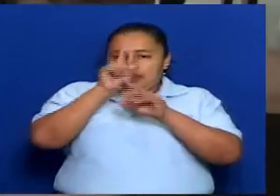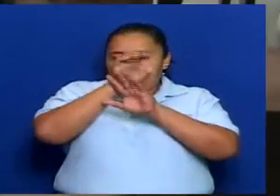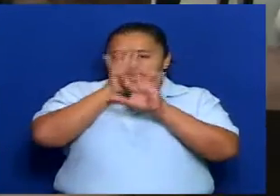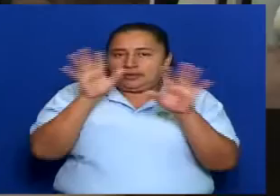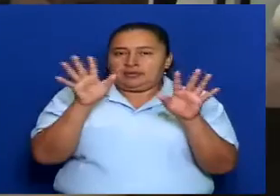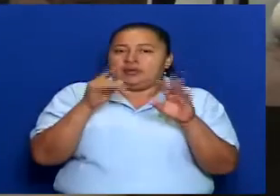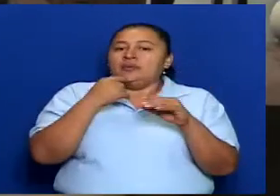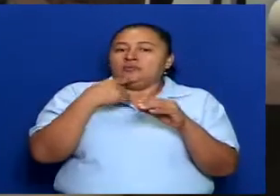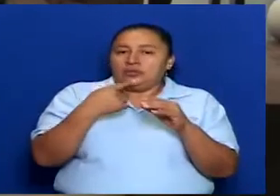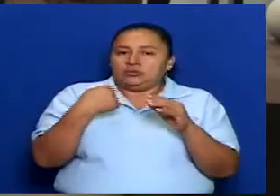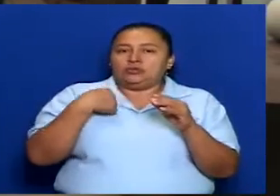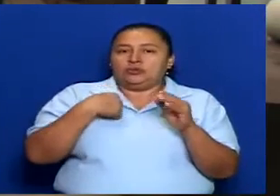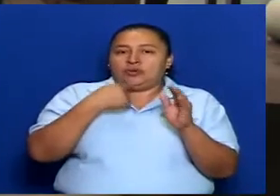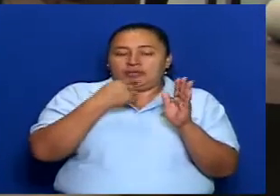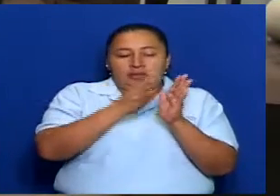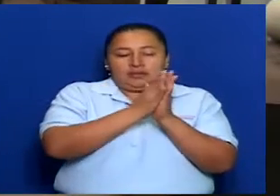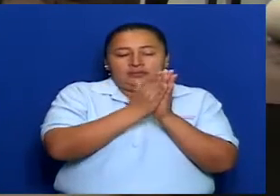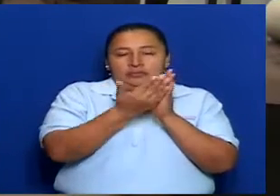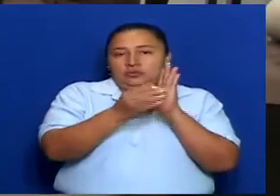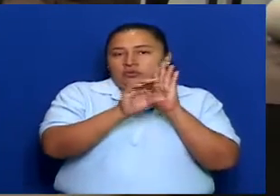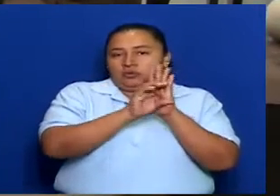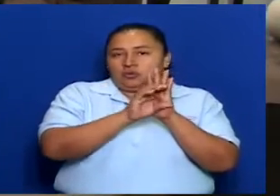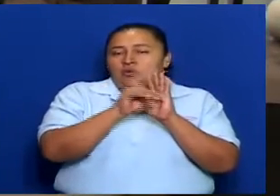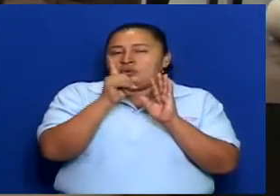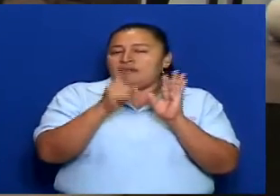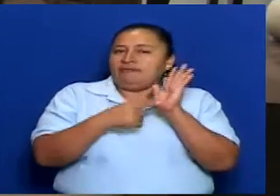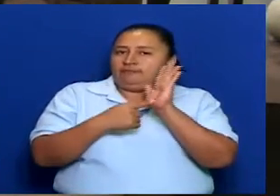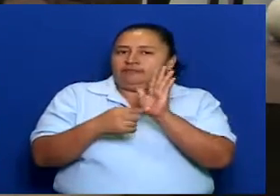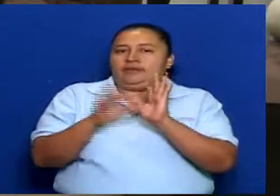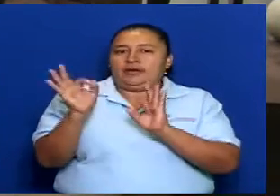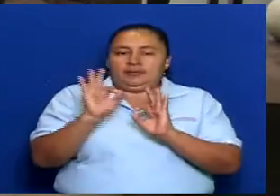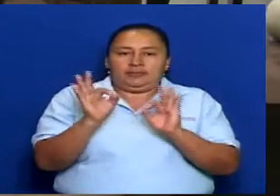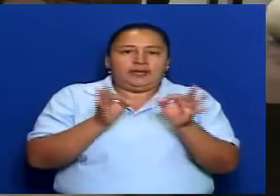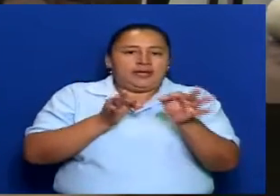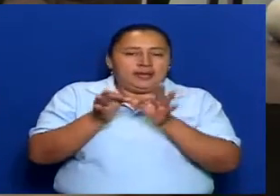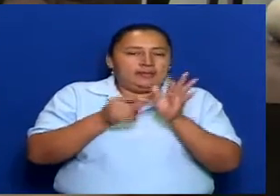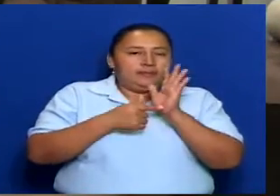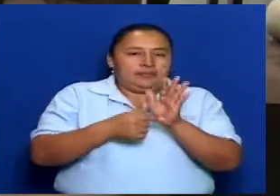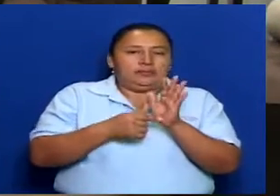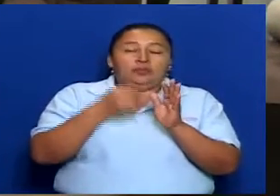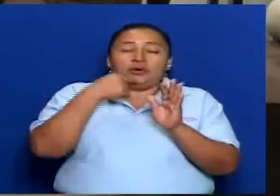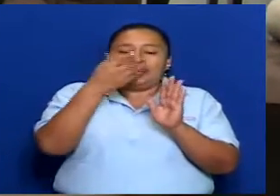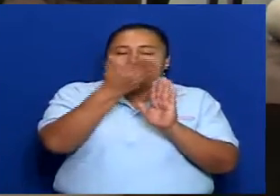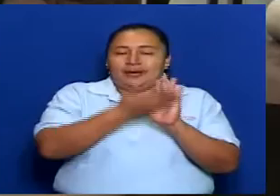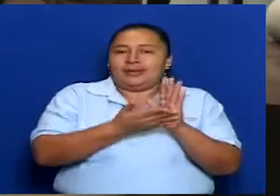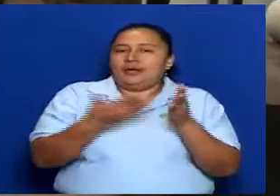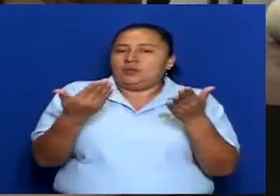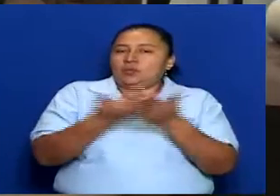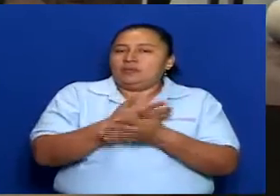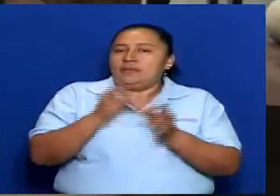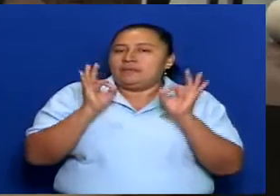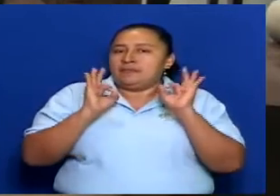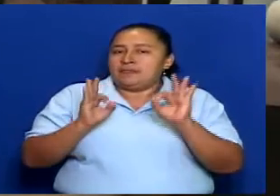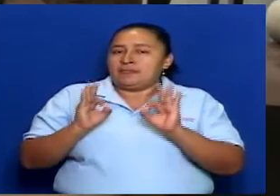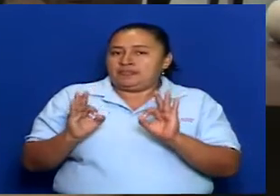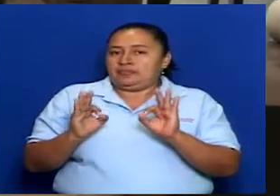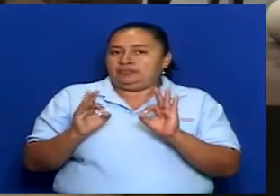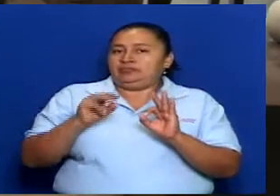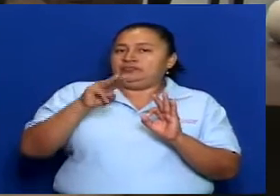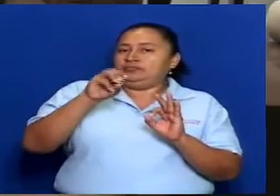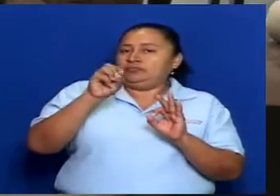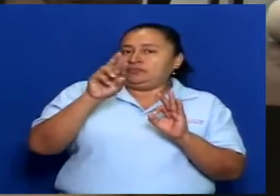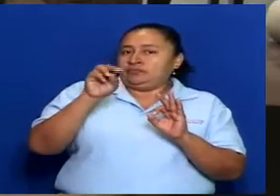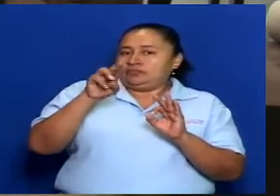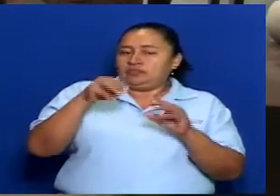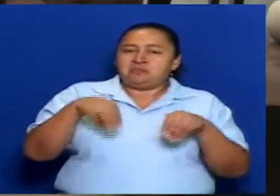digo que es una constitución de modelo, pues, porque es una constitución muy moderna, muy moderna, en ese